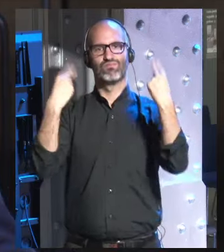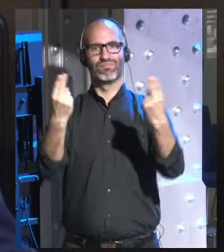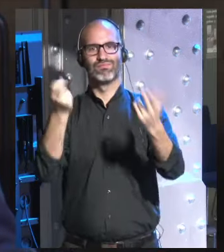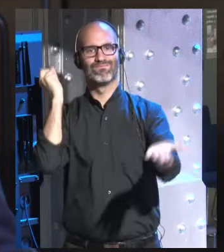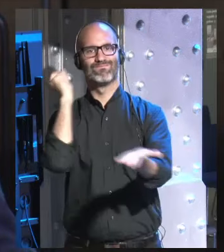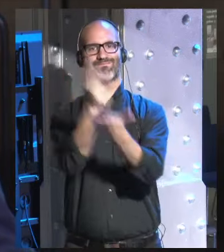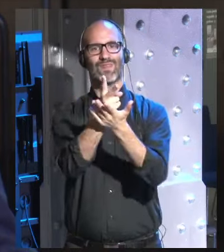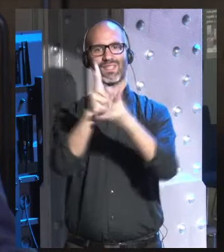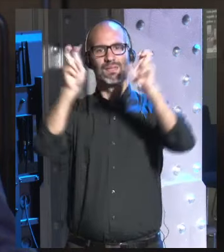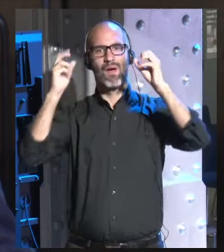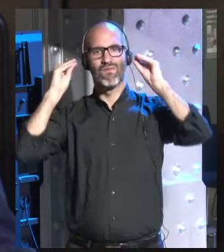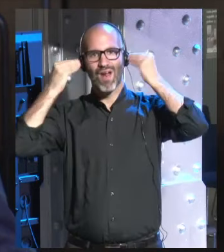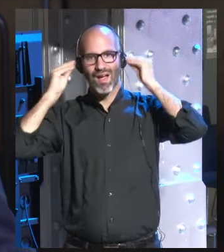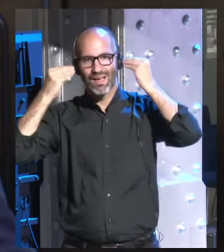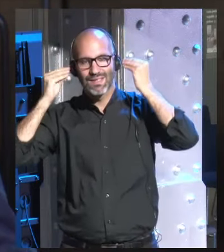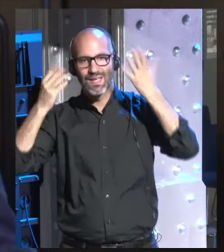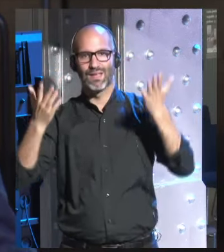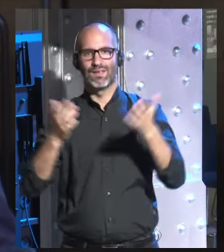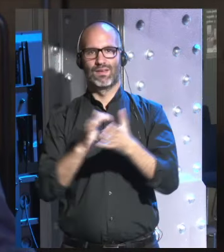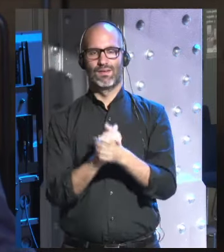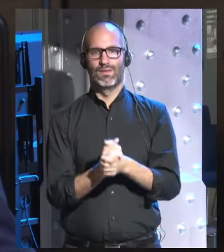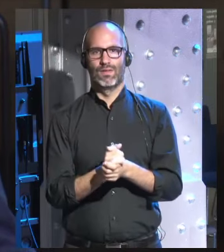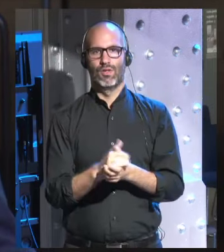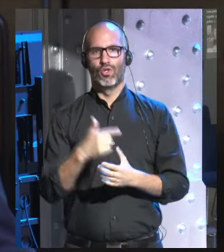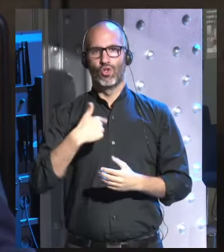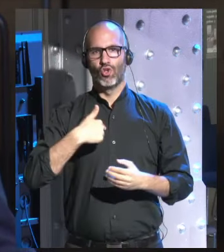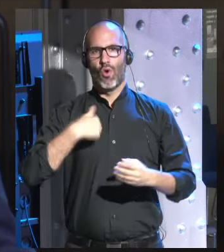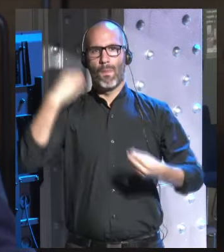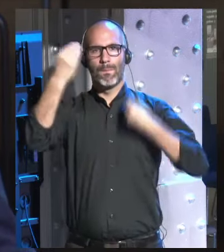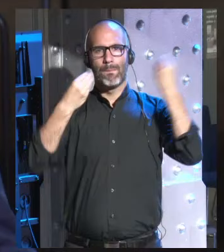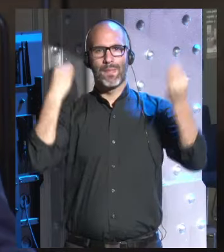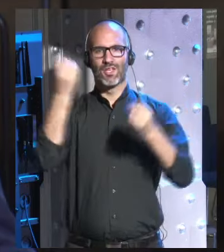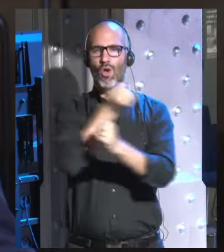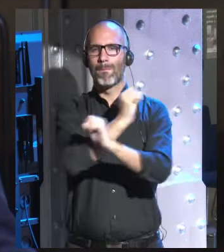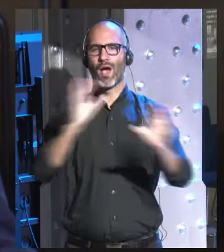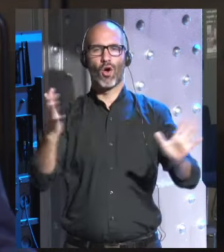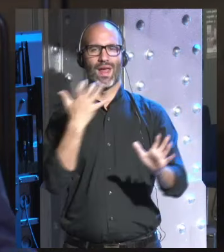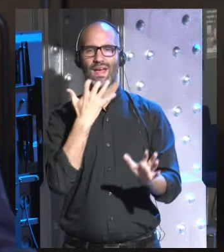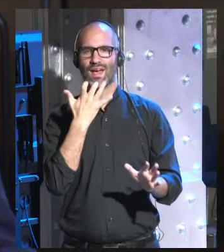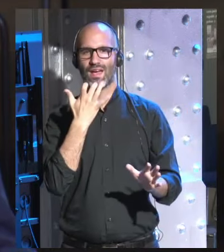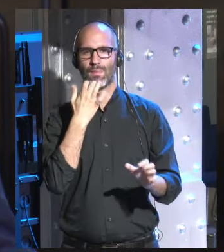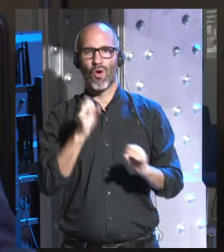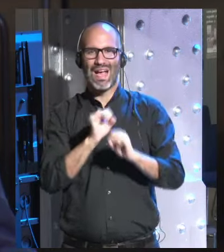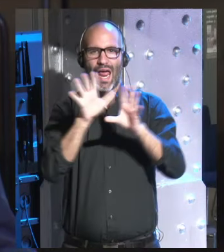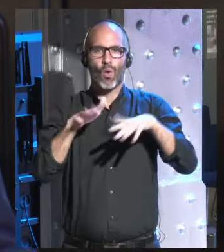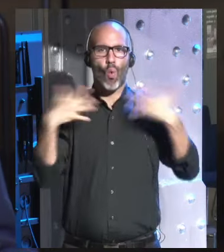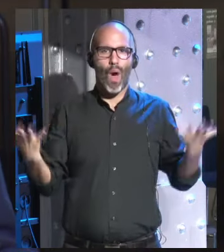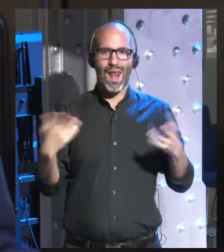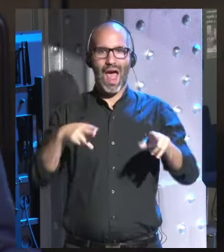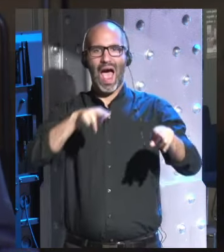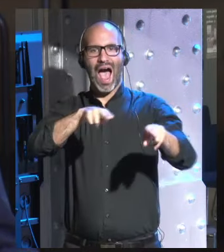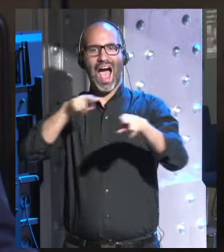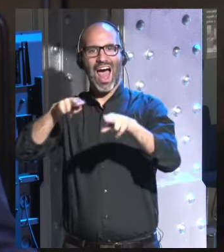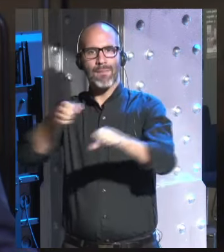reto del Frankenstein y creo que el mejor ejemplo que tenemos es el de las armas nucleares